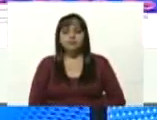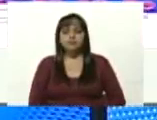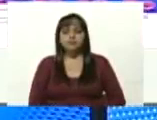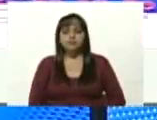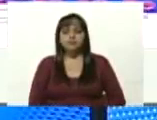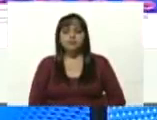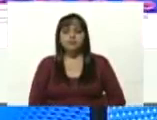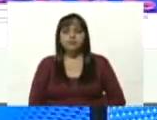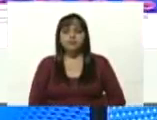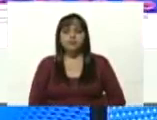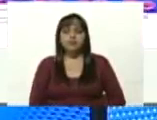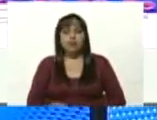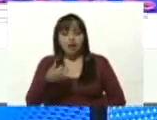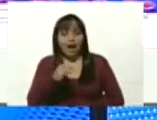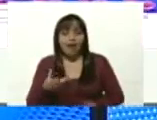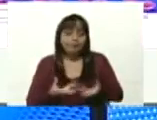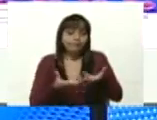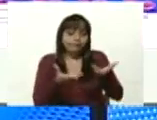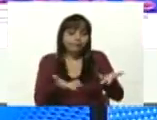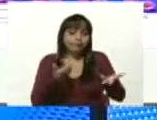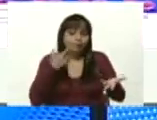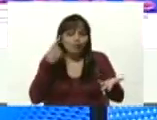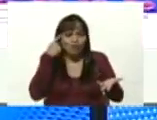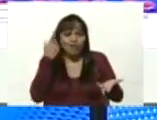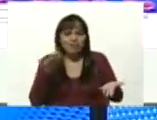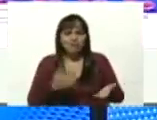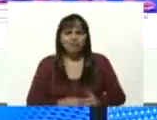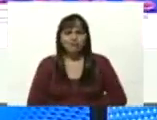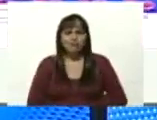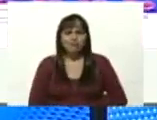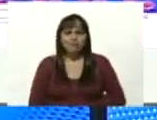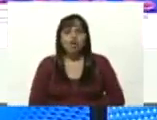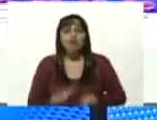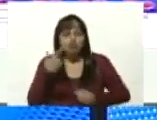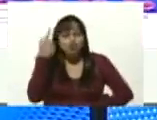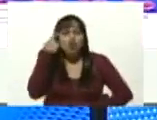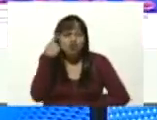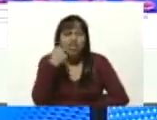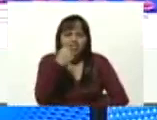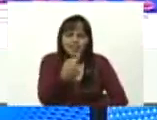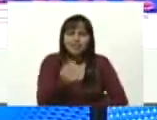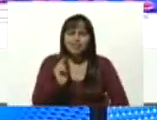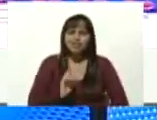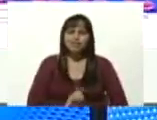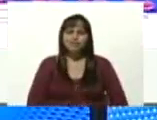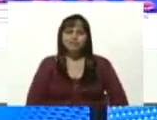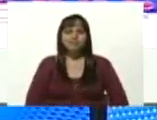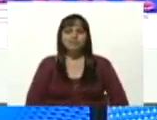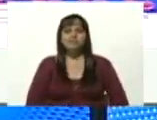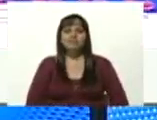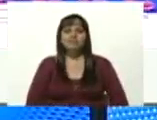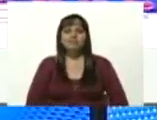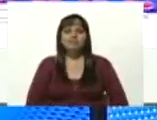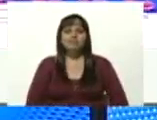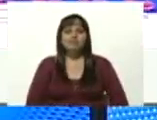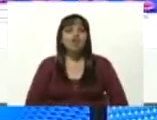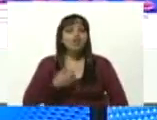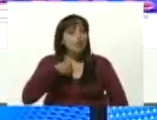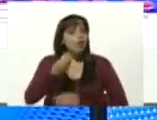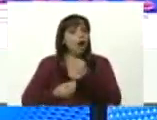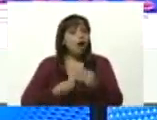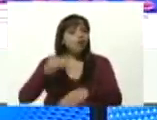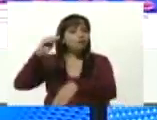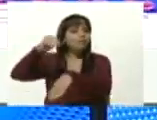tenemos aquí las pruebas en las manos sé lo que estoy diciendo apenas hago este alerta